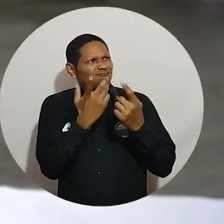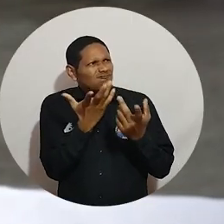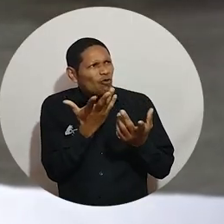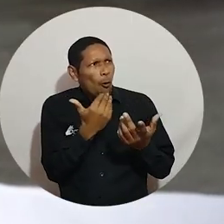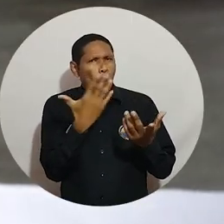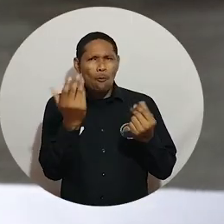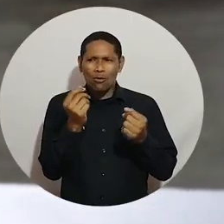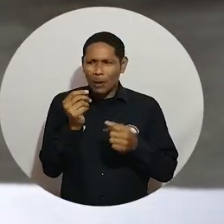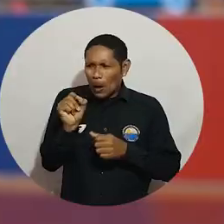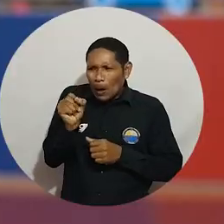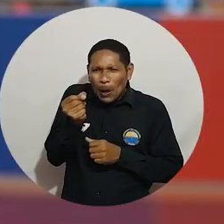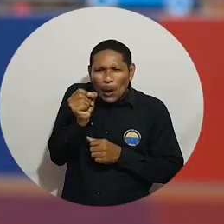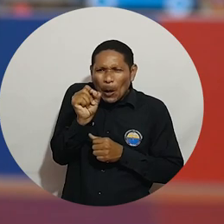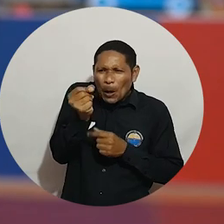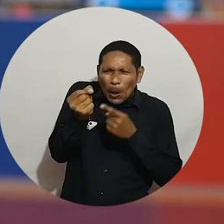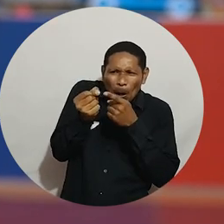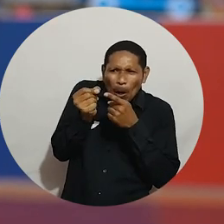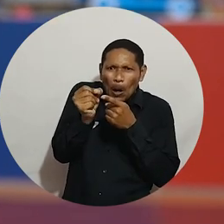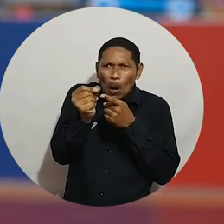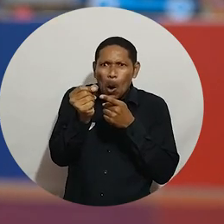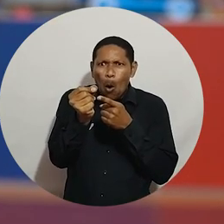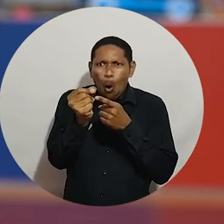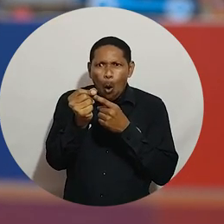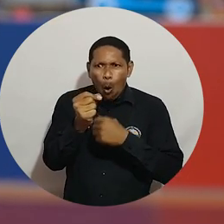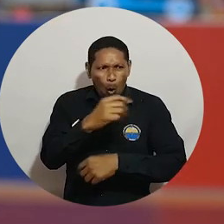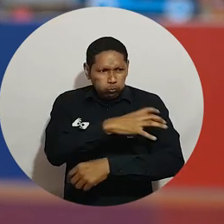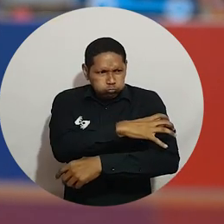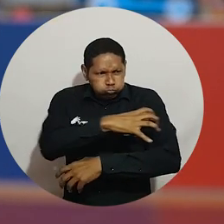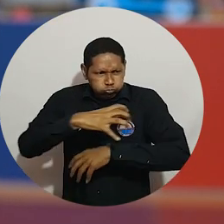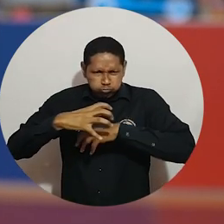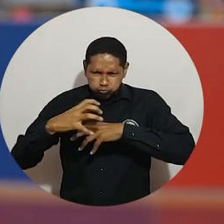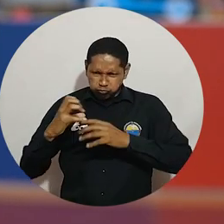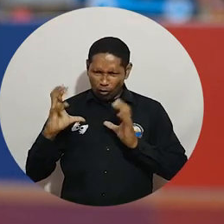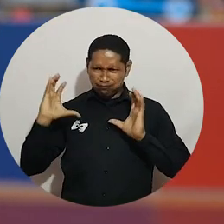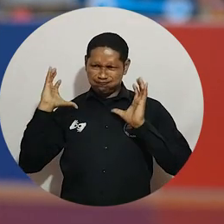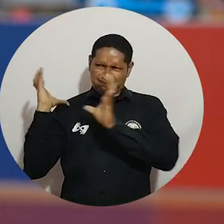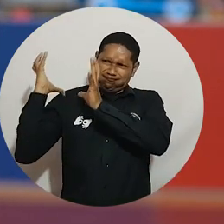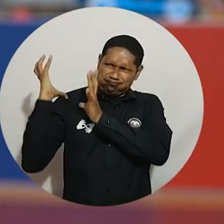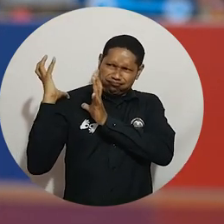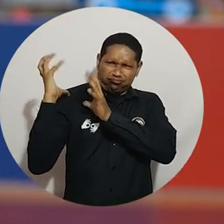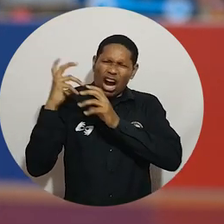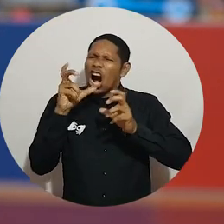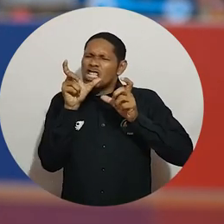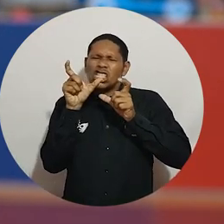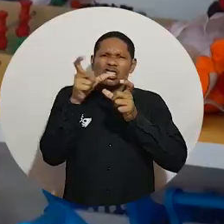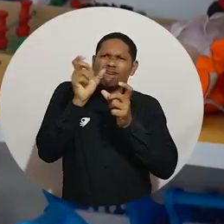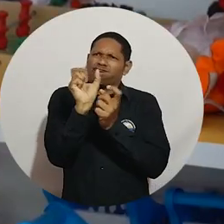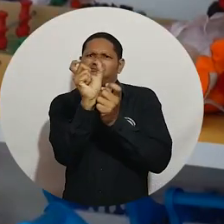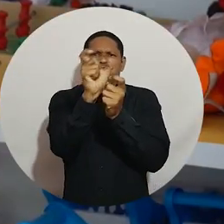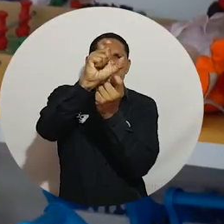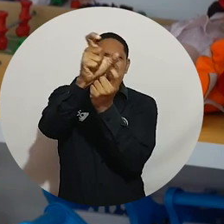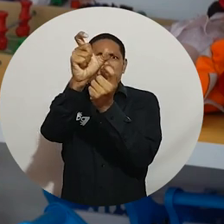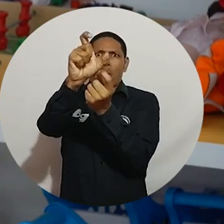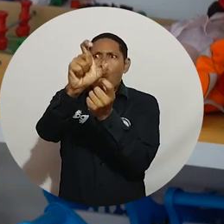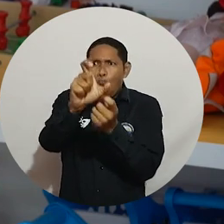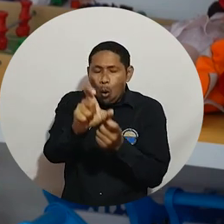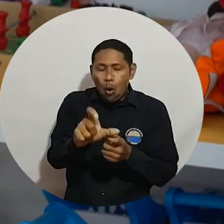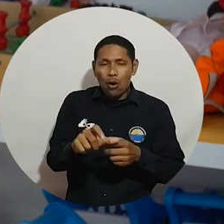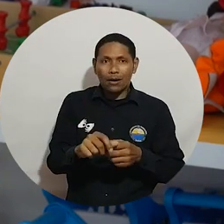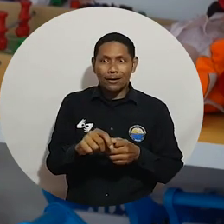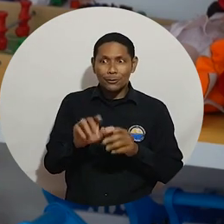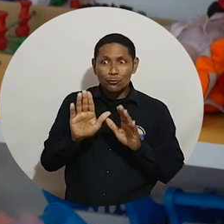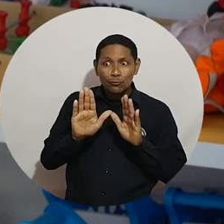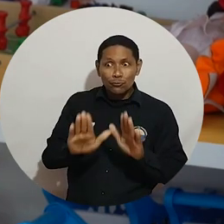me pregunté ¿Por qué las hormigas pueden cargar más de su peso? Esto ha sido